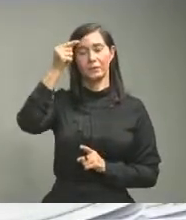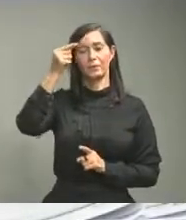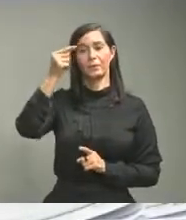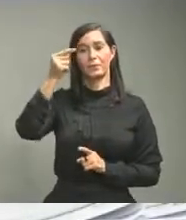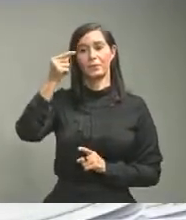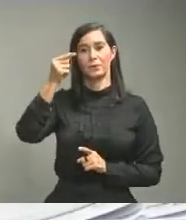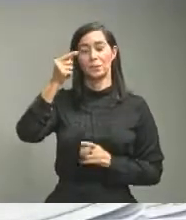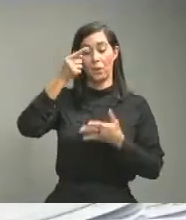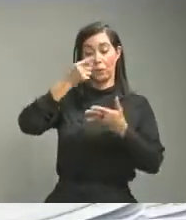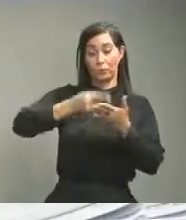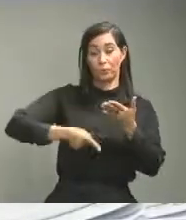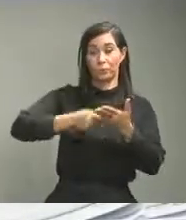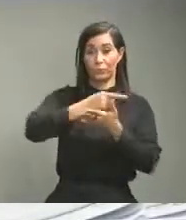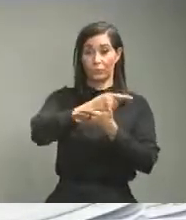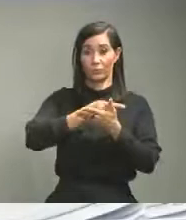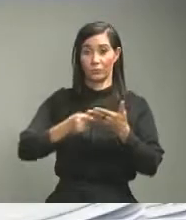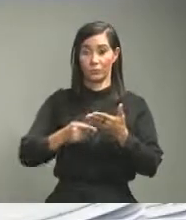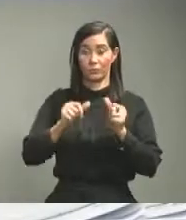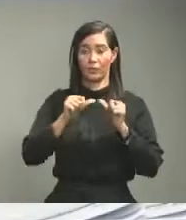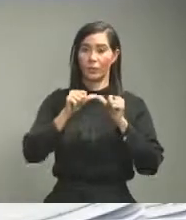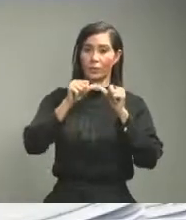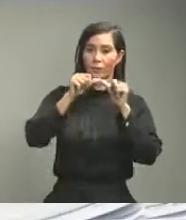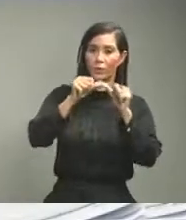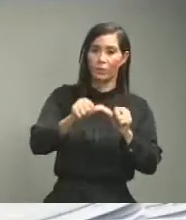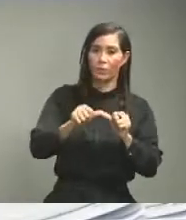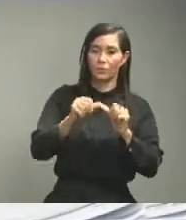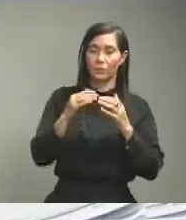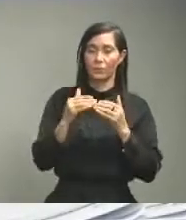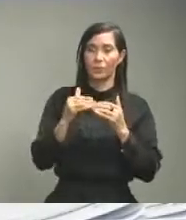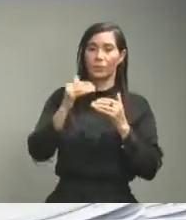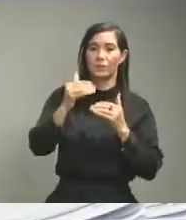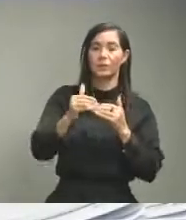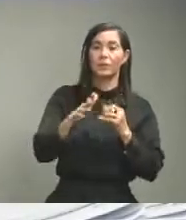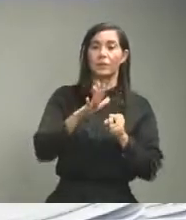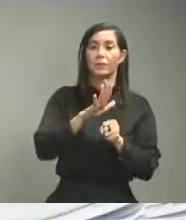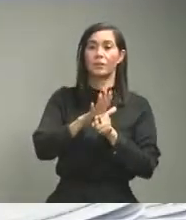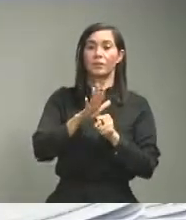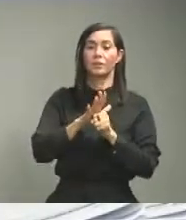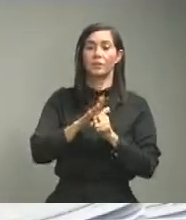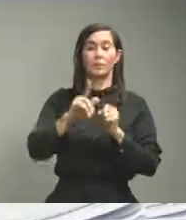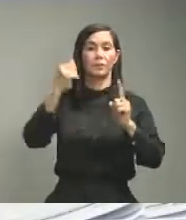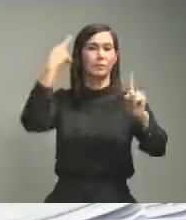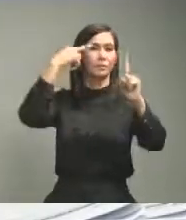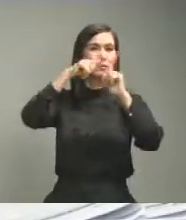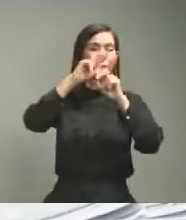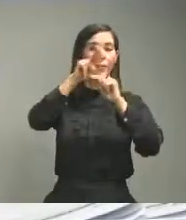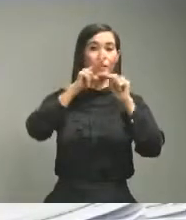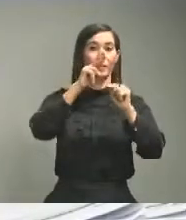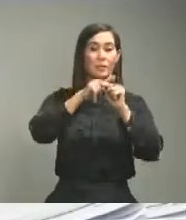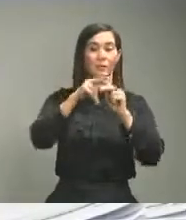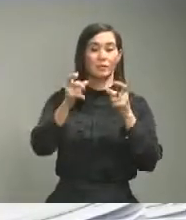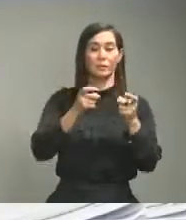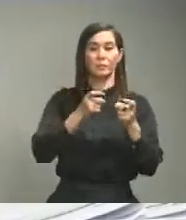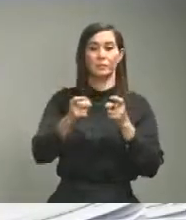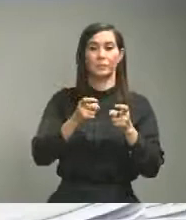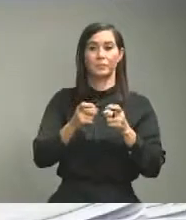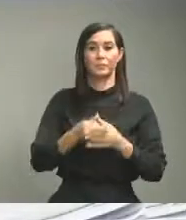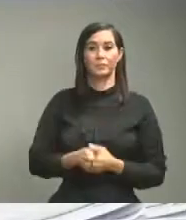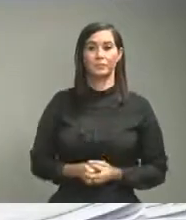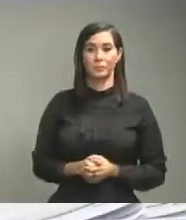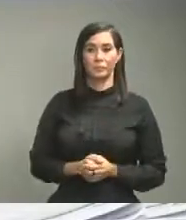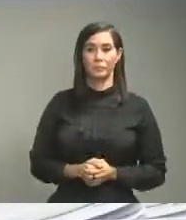corrige eso y sigue su marcha hacia el cumplimiento de la meta nacional de contención del virus